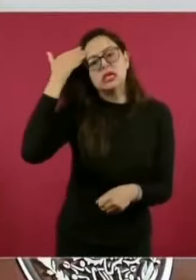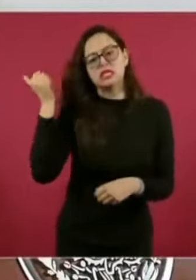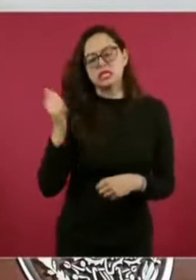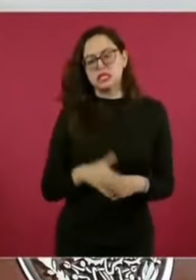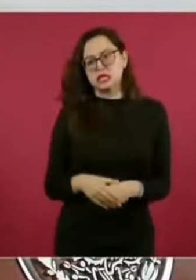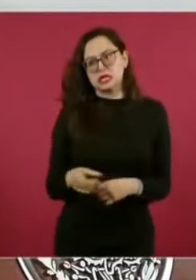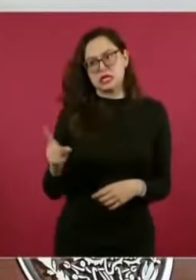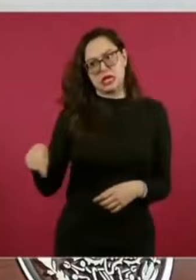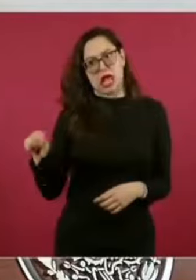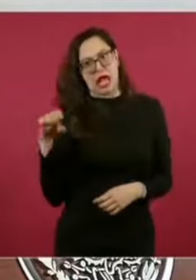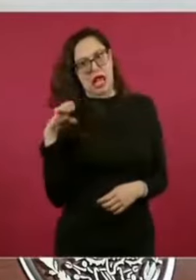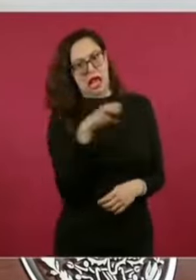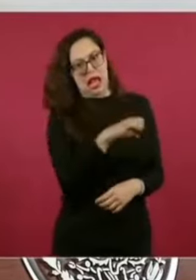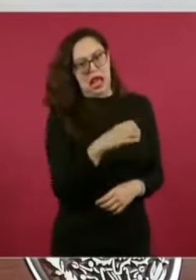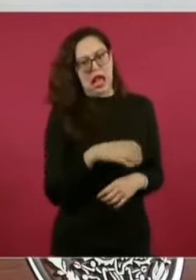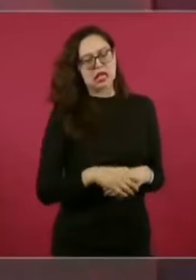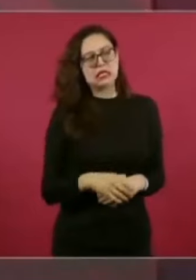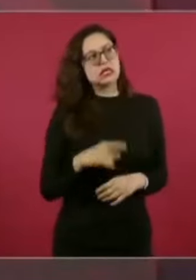nos acostumbraron a eso.